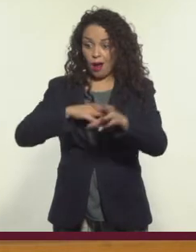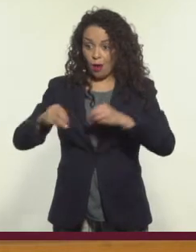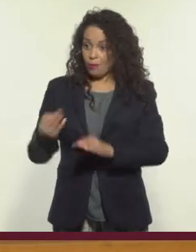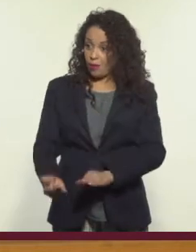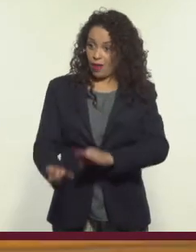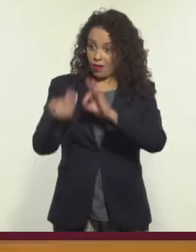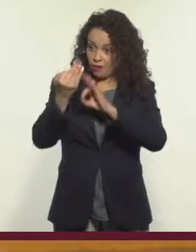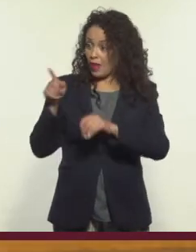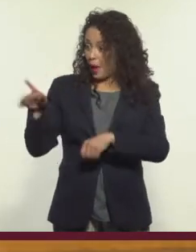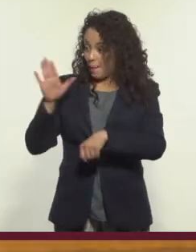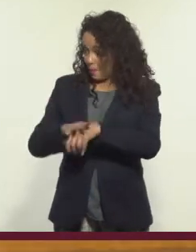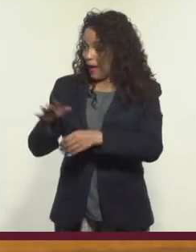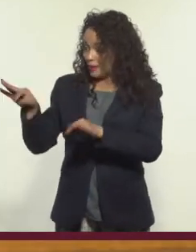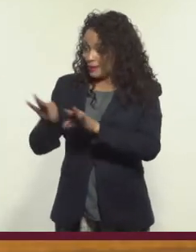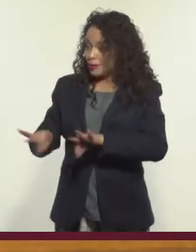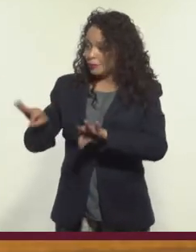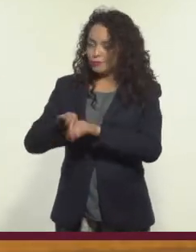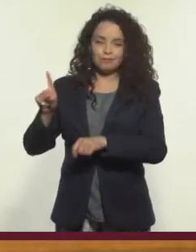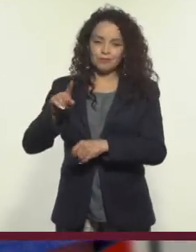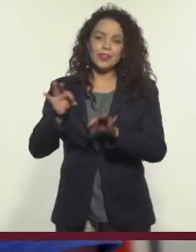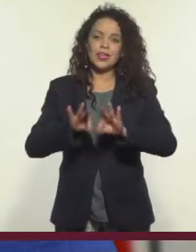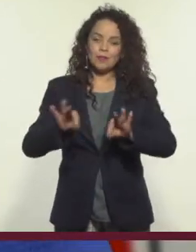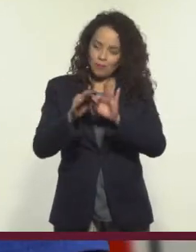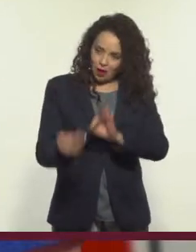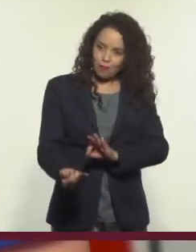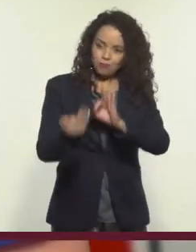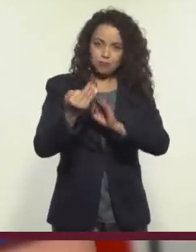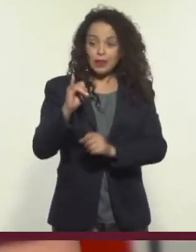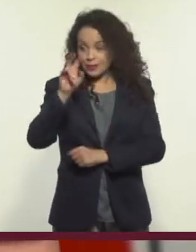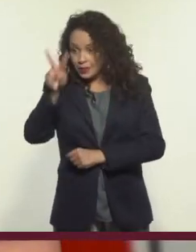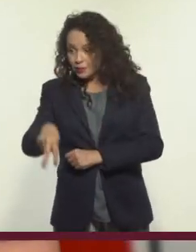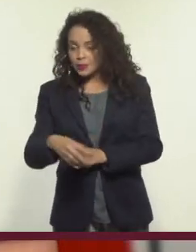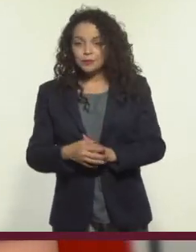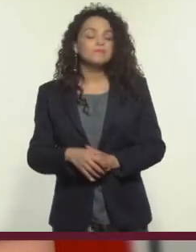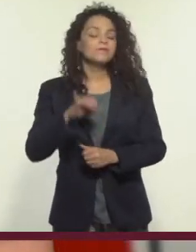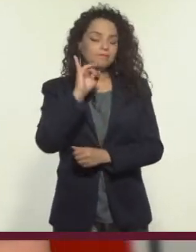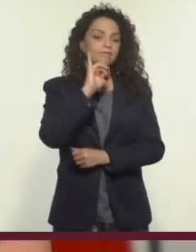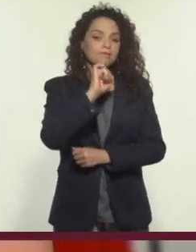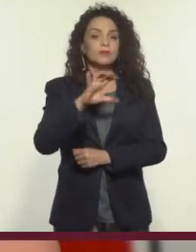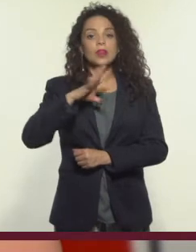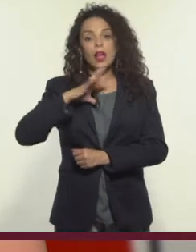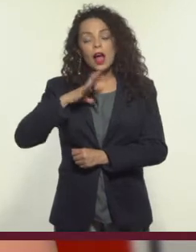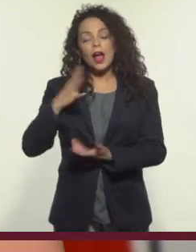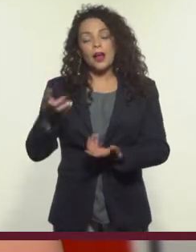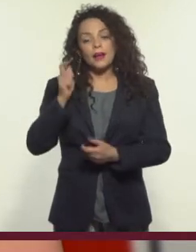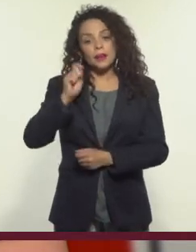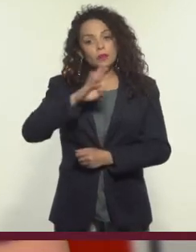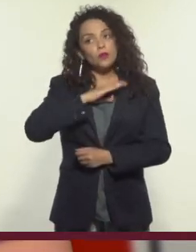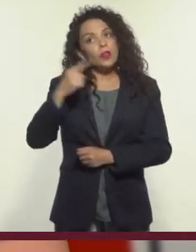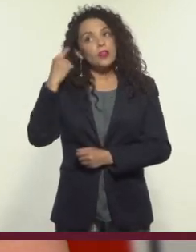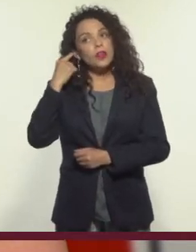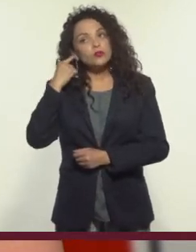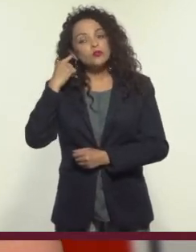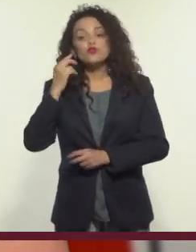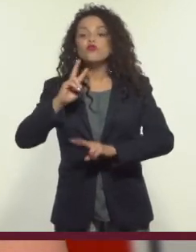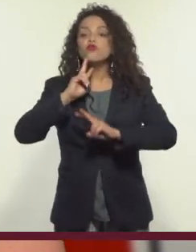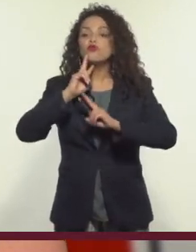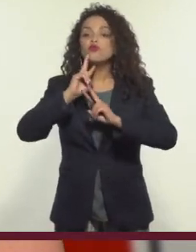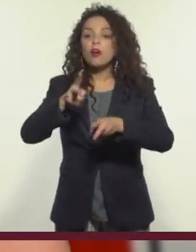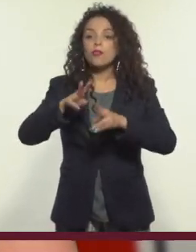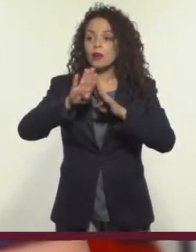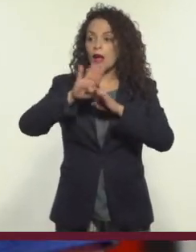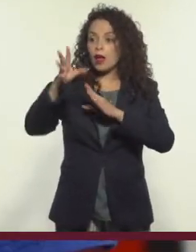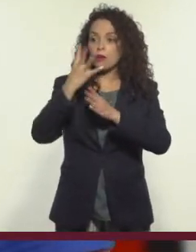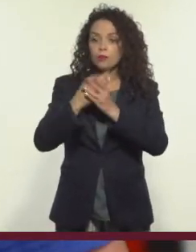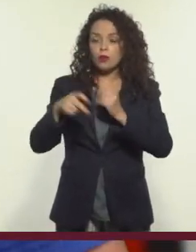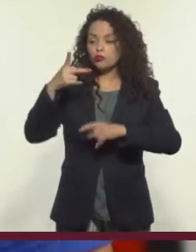con alguien. ¿Verdad, Vivi? Sí, creo que si existiera un proyecto así, en el que pudiéramos escuchar a los migrantes de viva voz